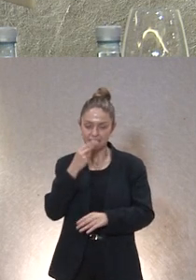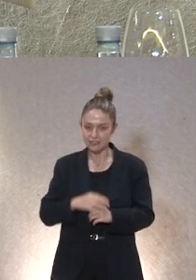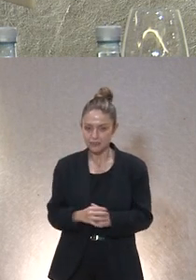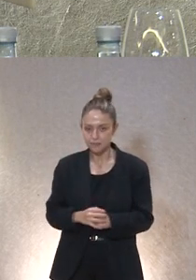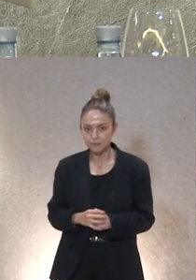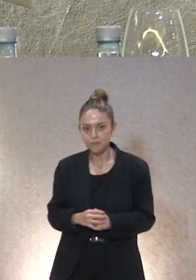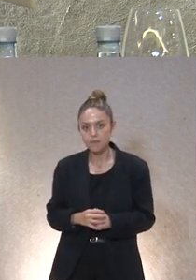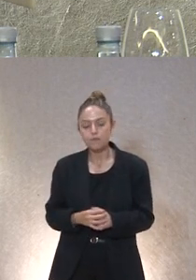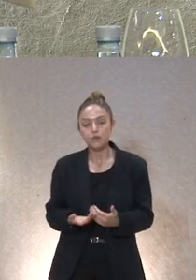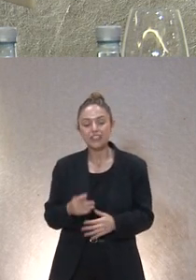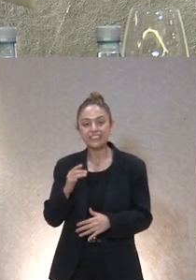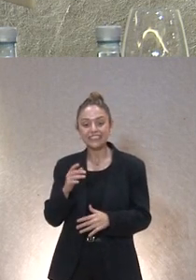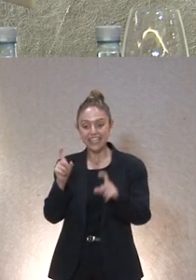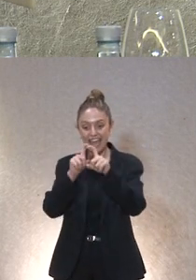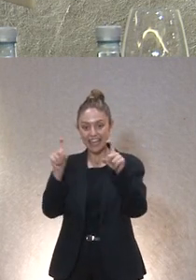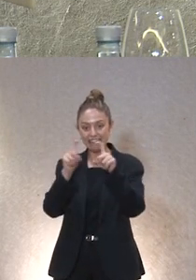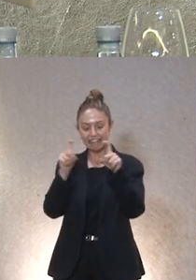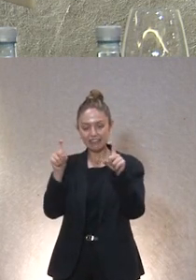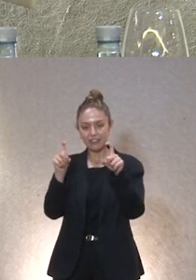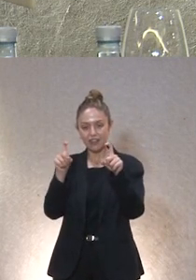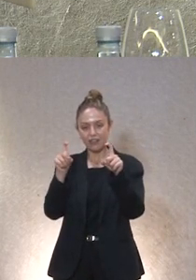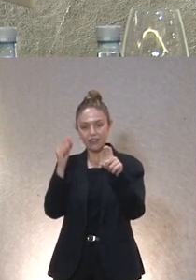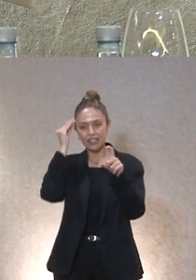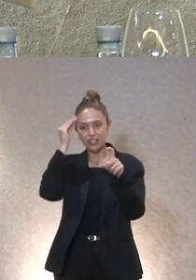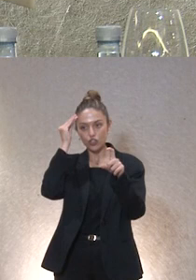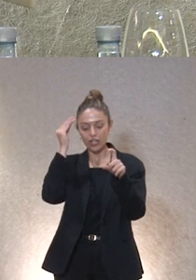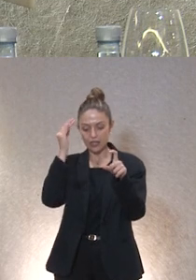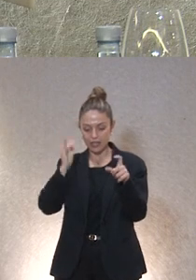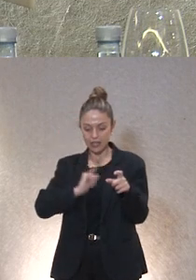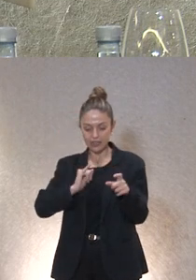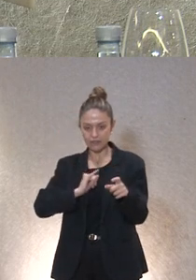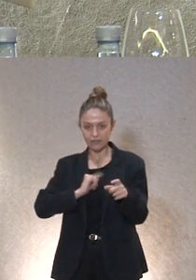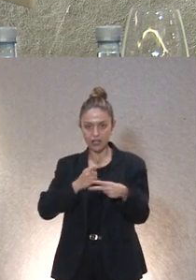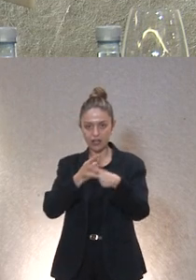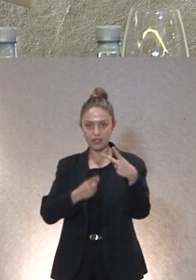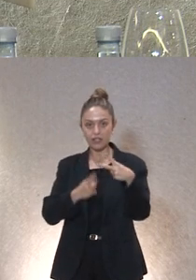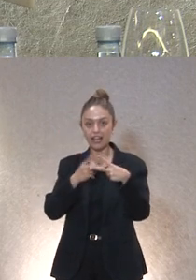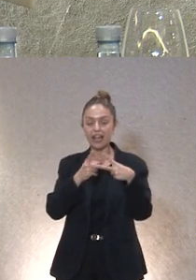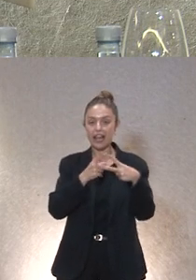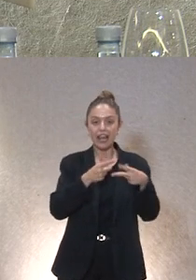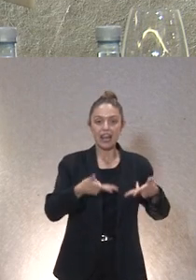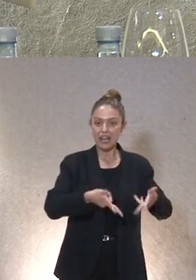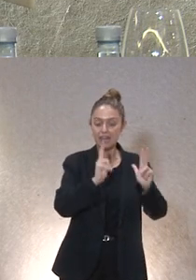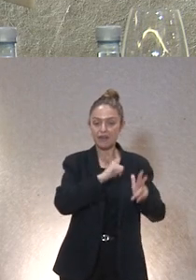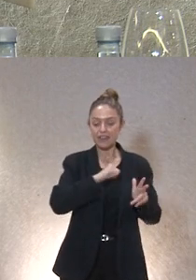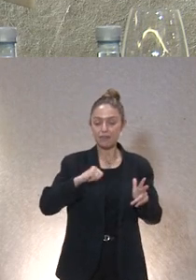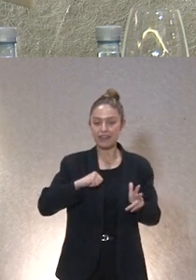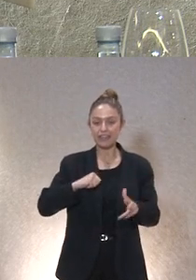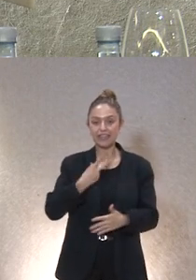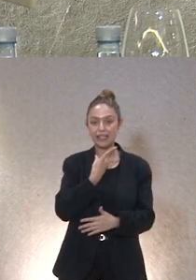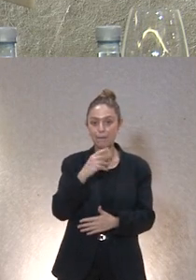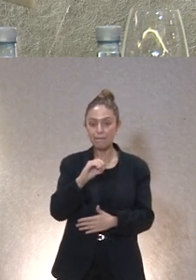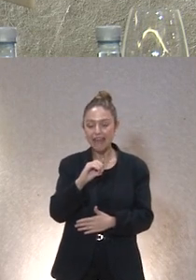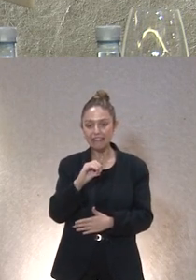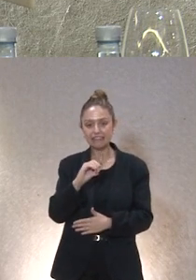bueno identificaría la entidad que creo que hay dos cosas que nos identifican el proyecto de vida independiente hace más de 20 años que lo